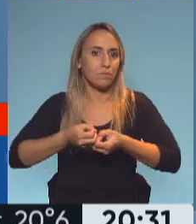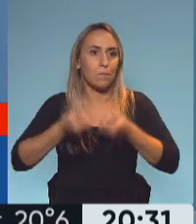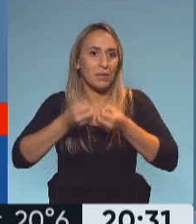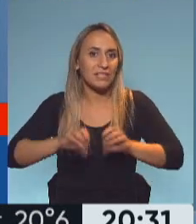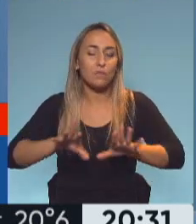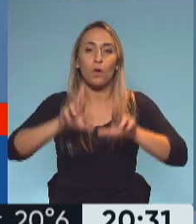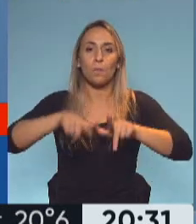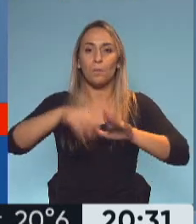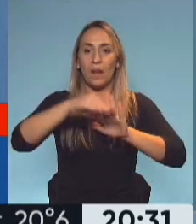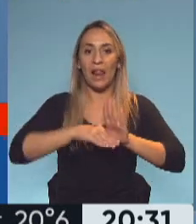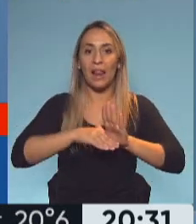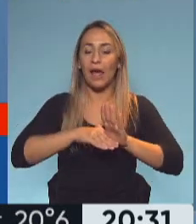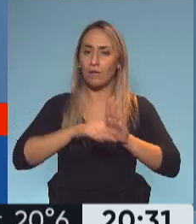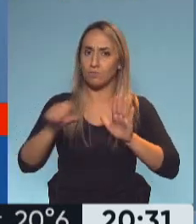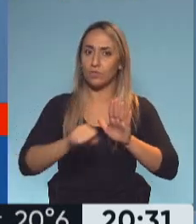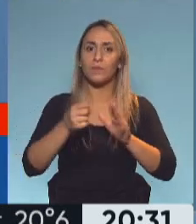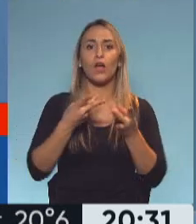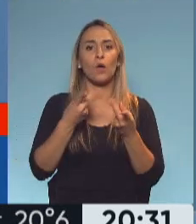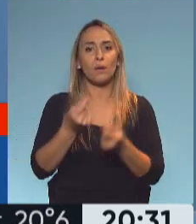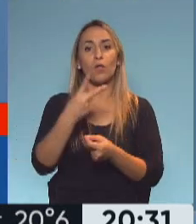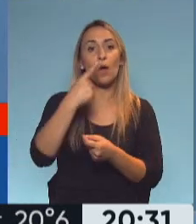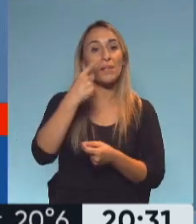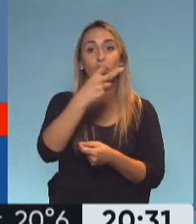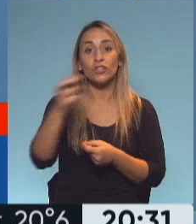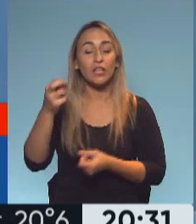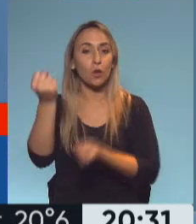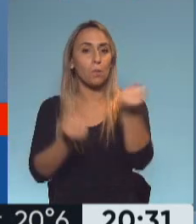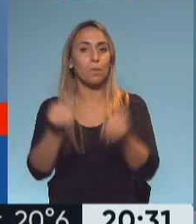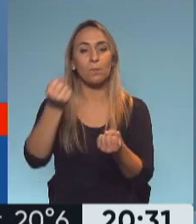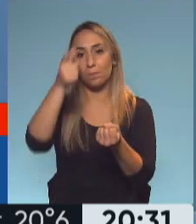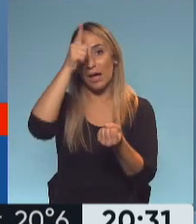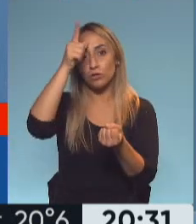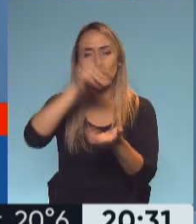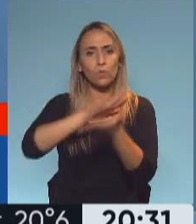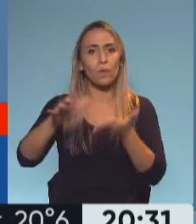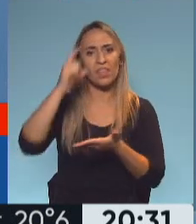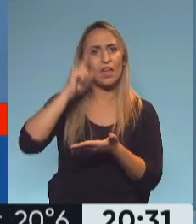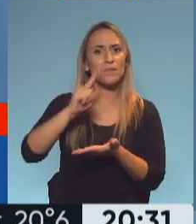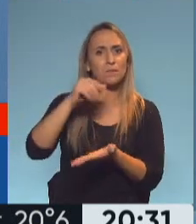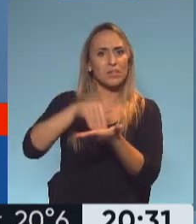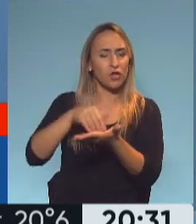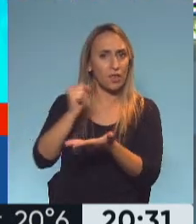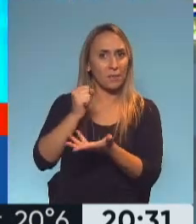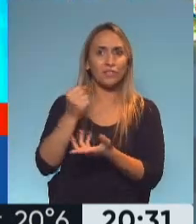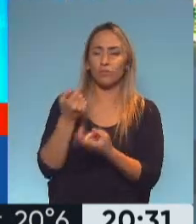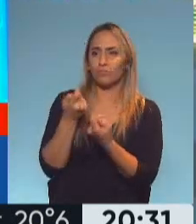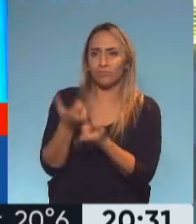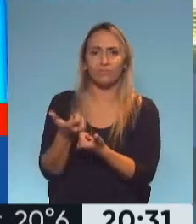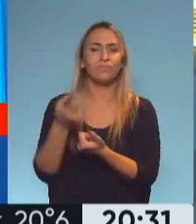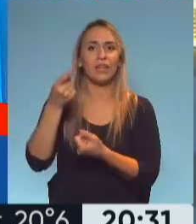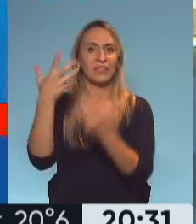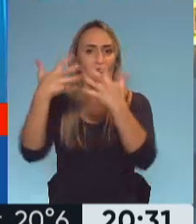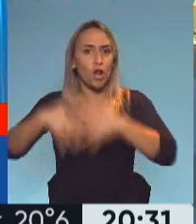en materia de equipamiento, estamos comprando 2.200 patrulleros nuevos, hemos puesto 10.000 millones de pesos en la calle en tecnología, patrulleros,